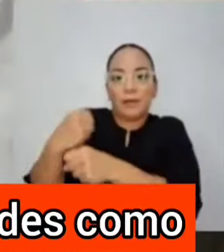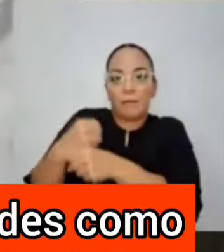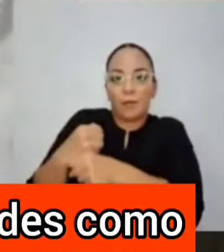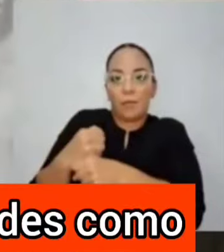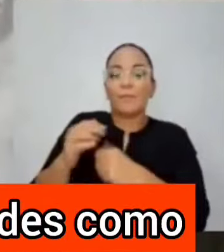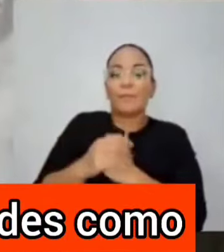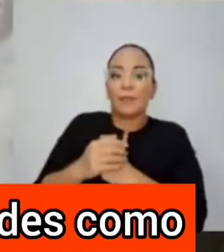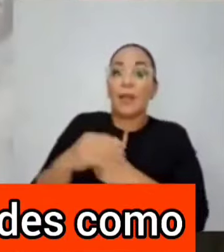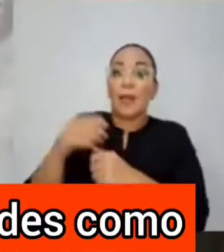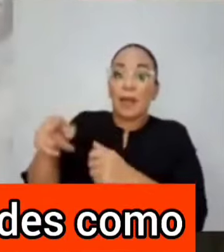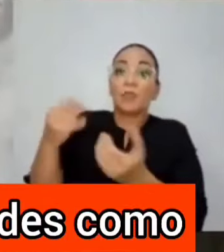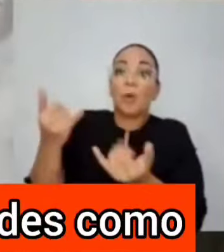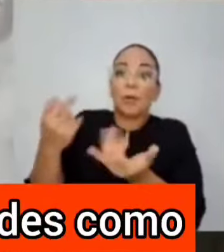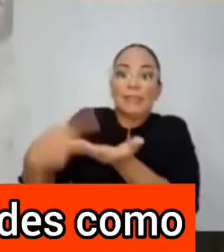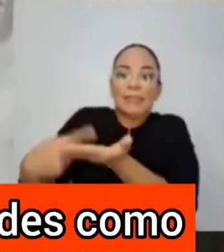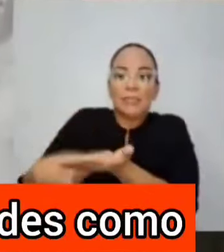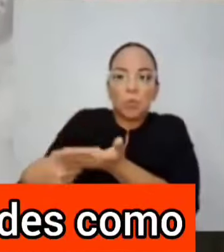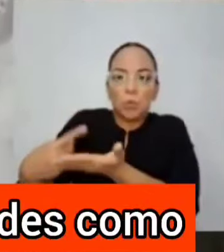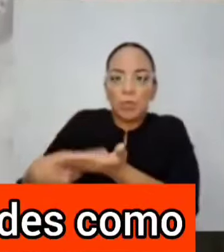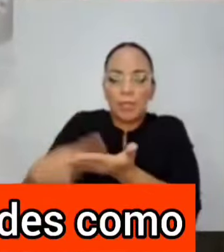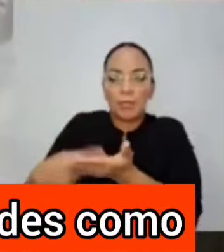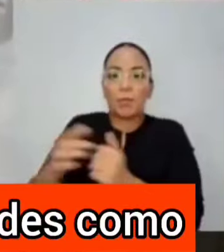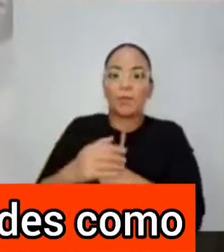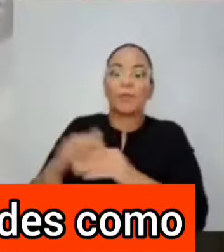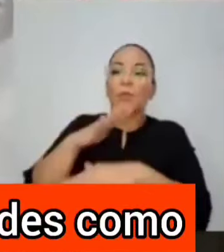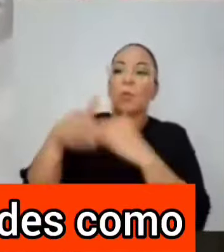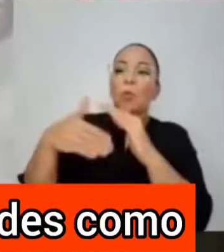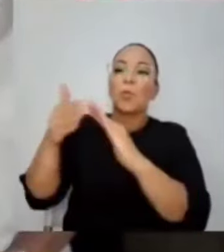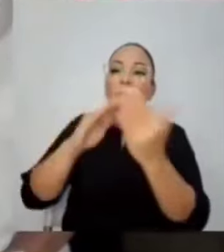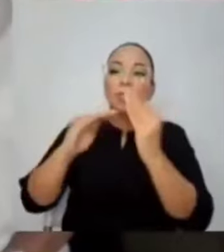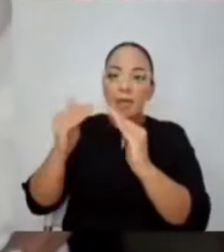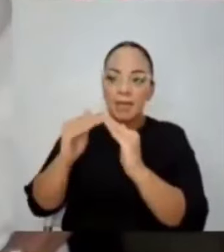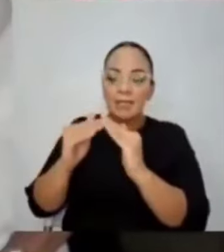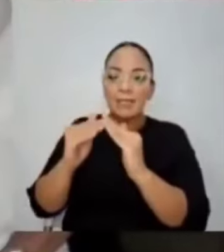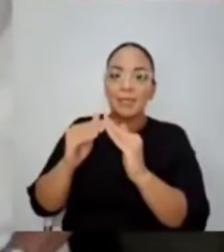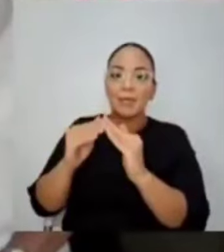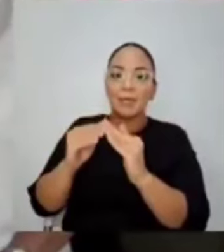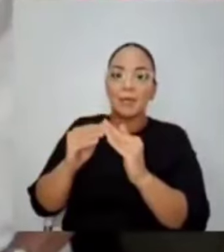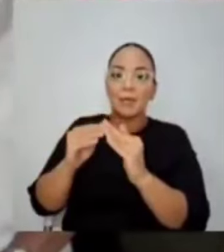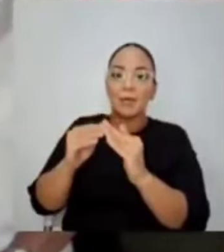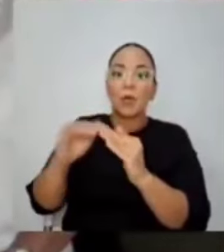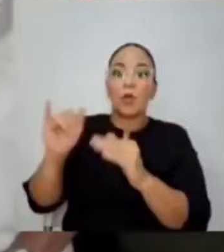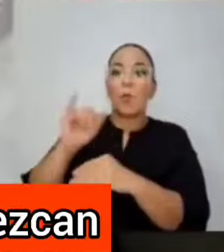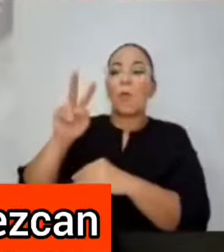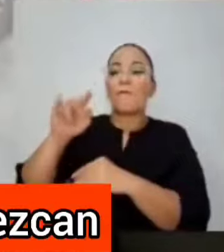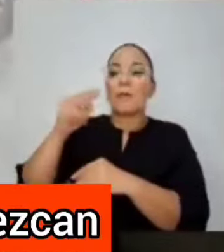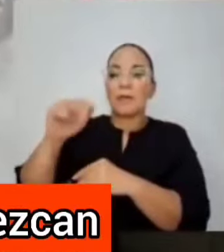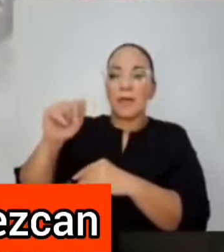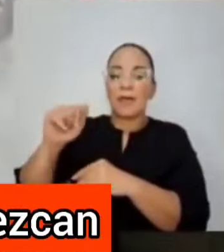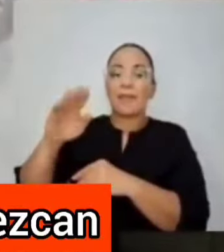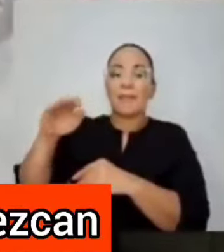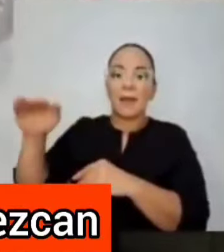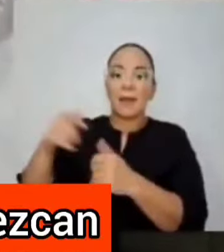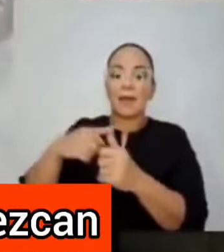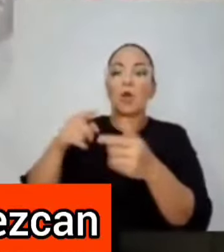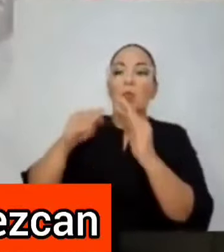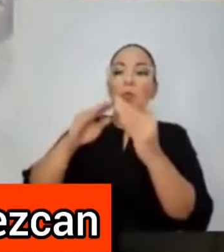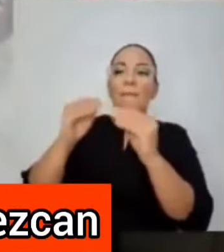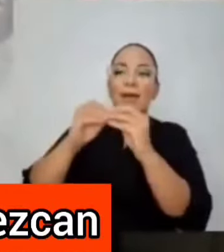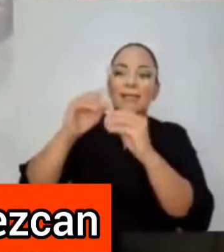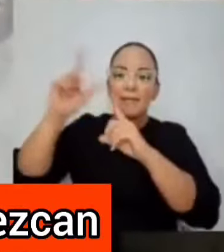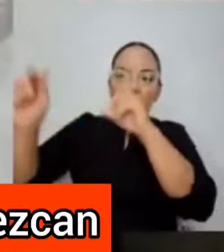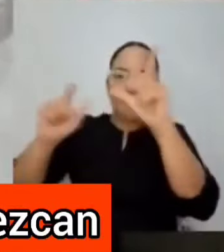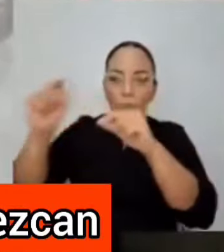es que estamos discutiendo a todas las comunidades como Viña del Mar las comunidades remotas